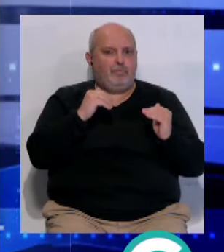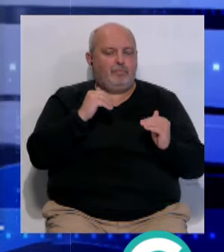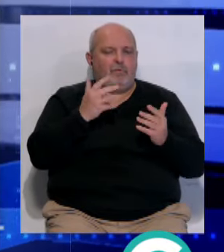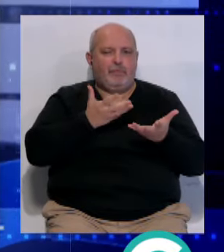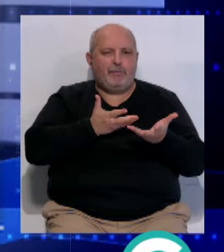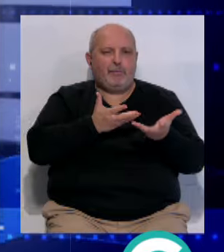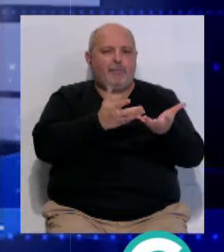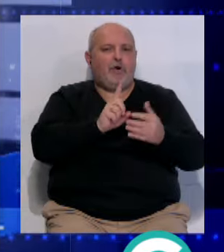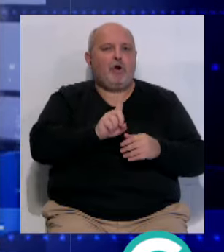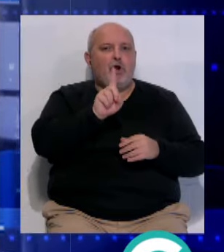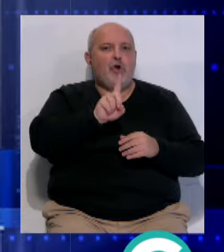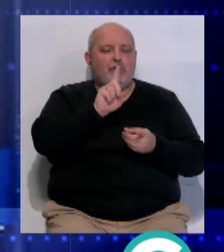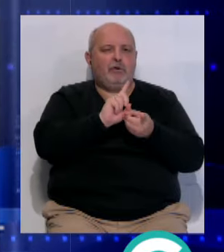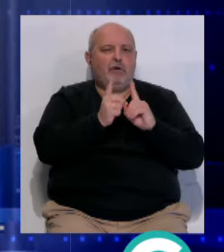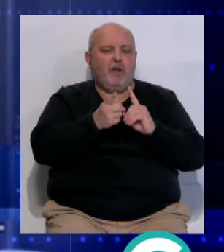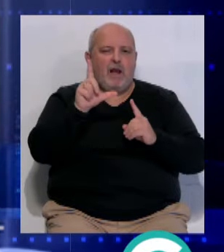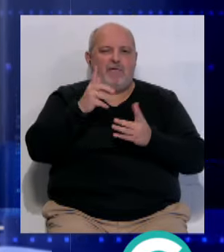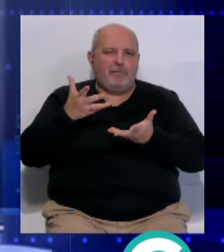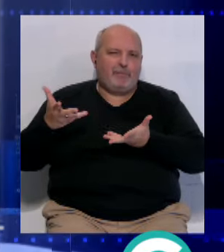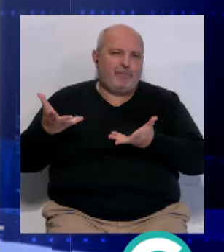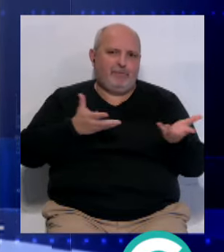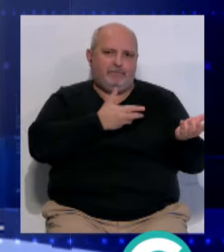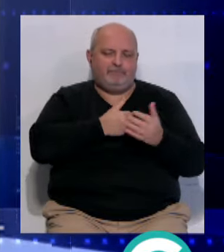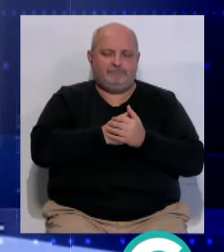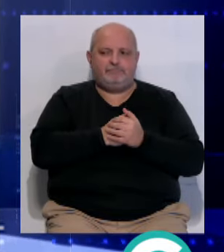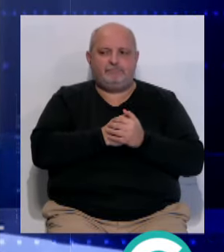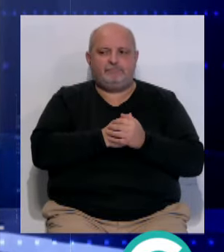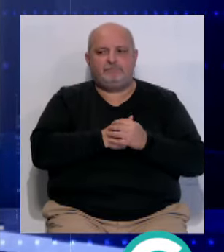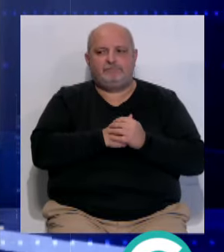...y los vientos del norte... ...tendiendo a levante en el estrecho.